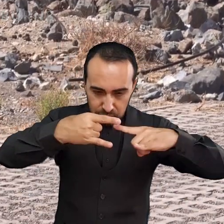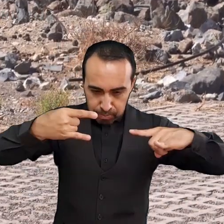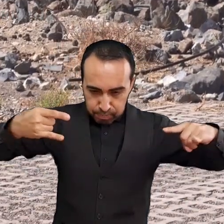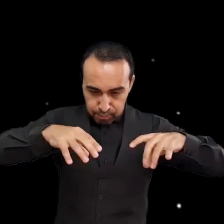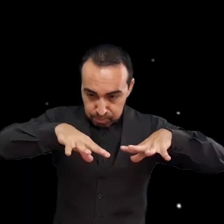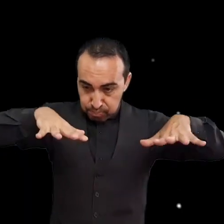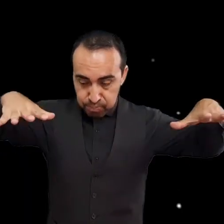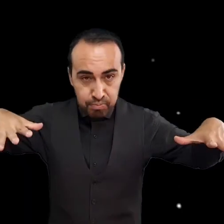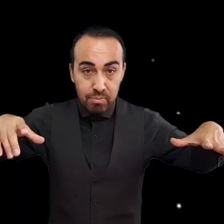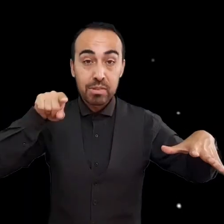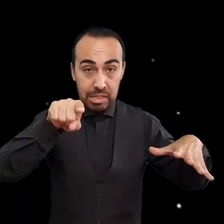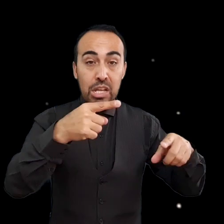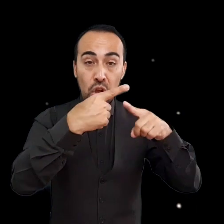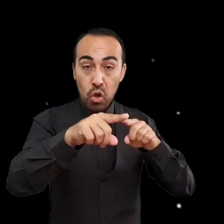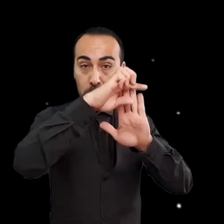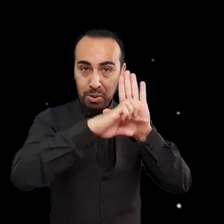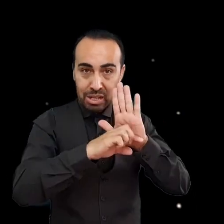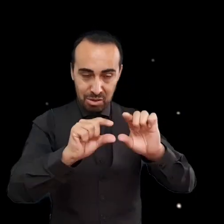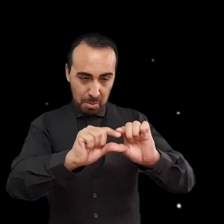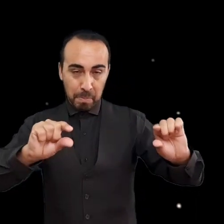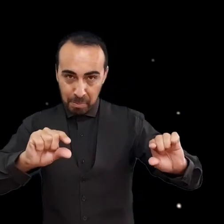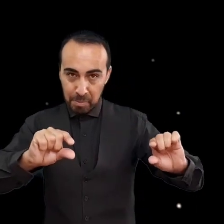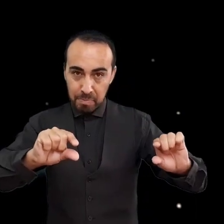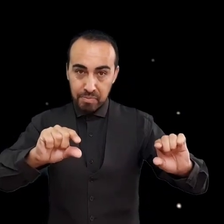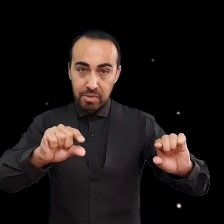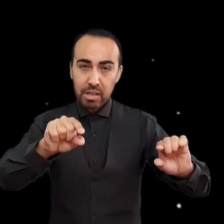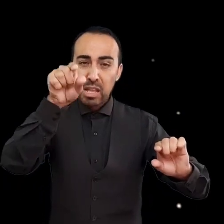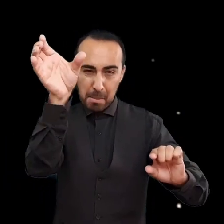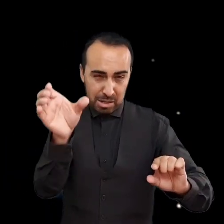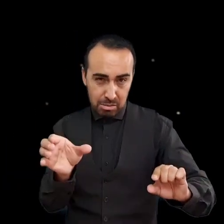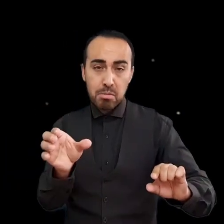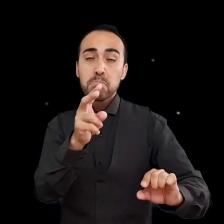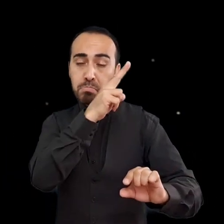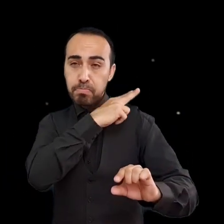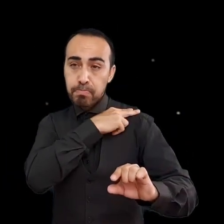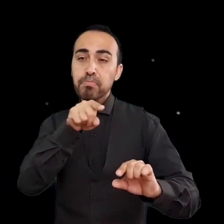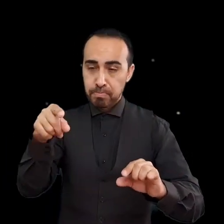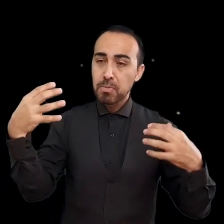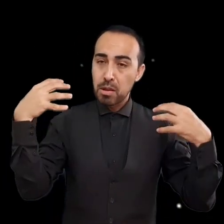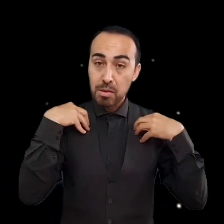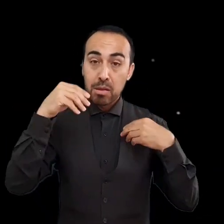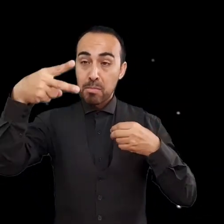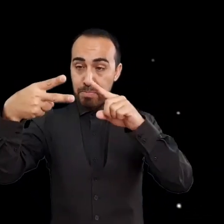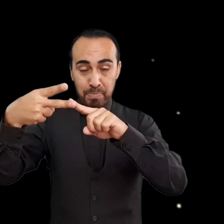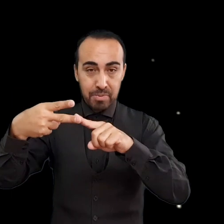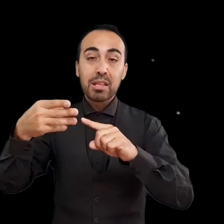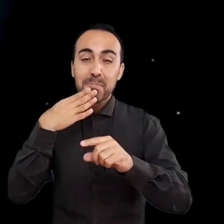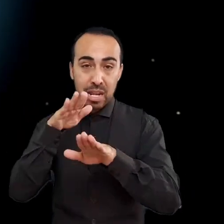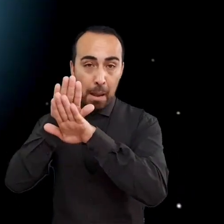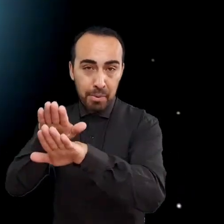observaciones de supernovas incipientes durante las primeras horas y días posteriormente a la